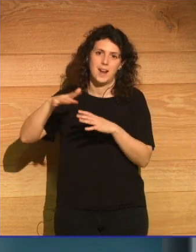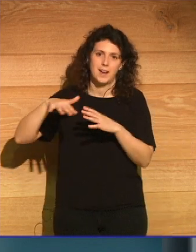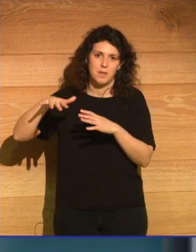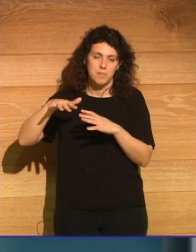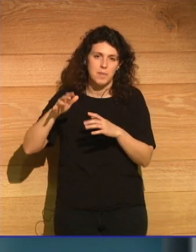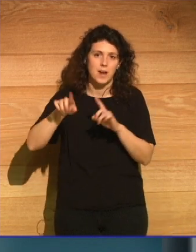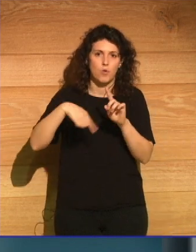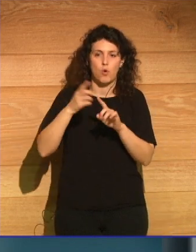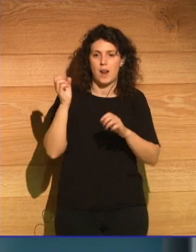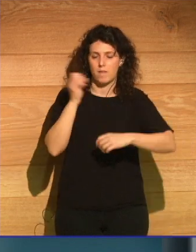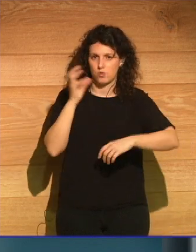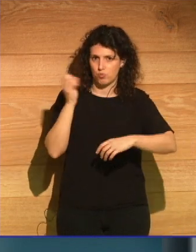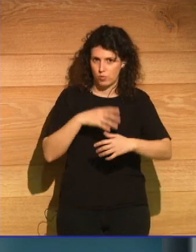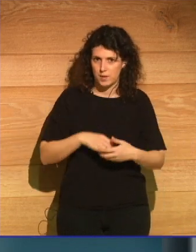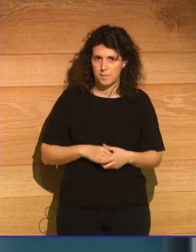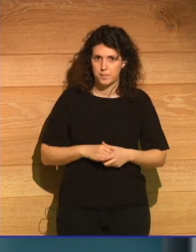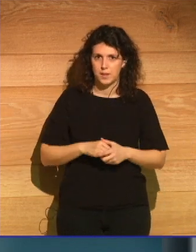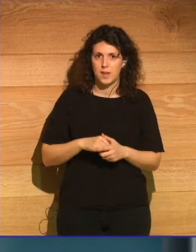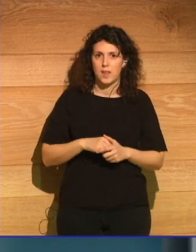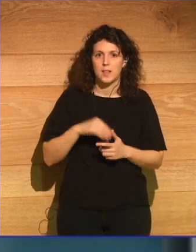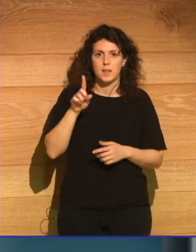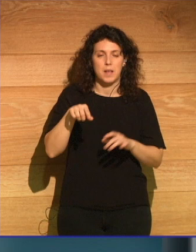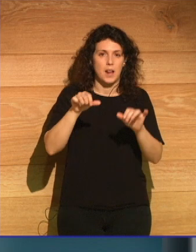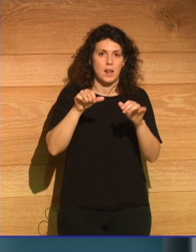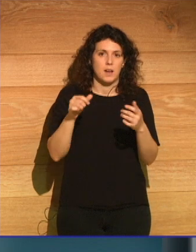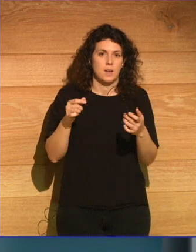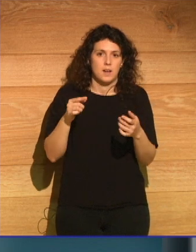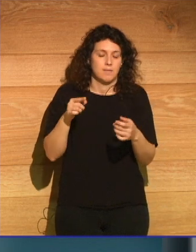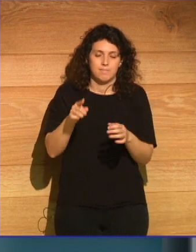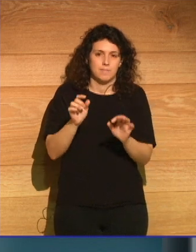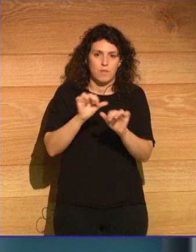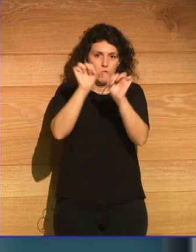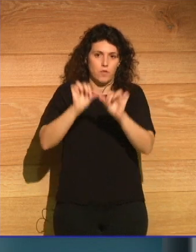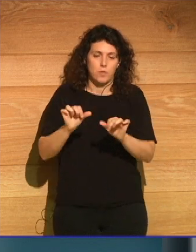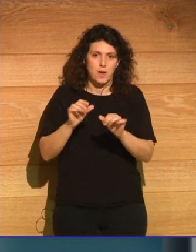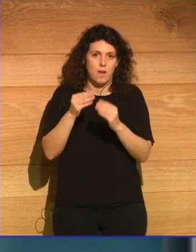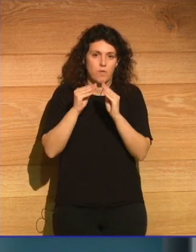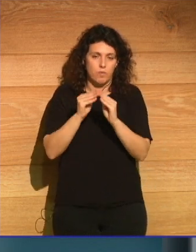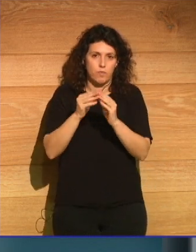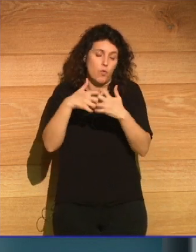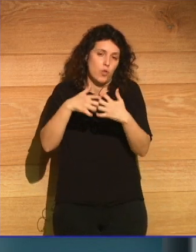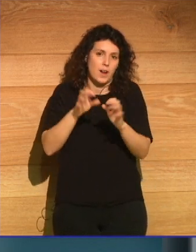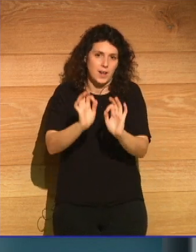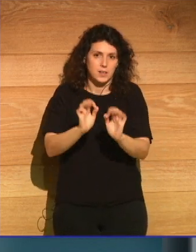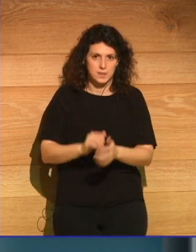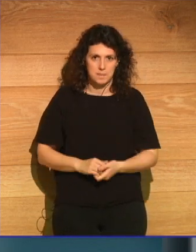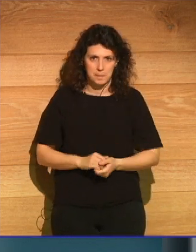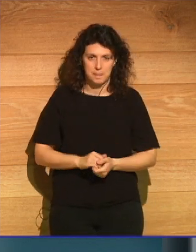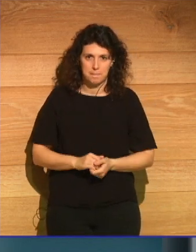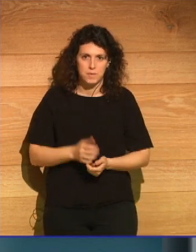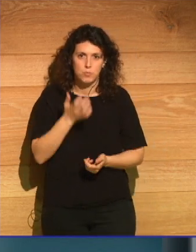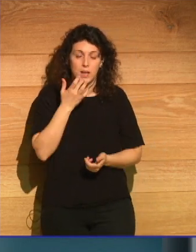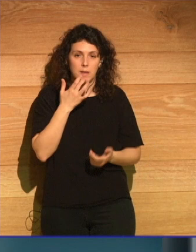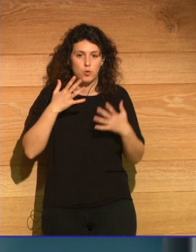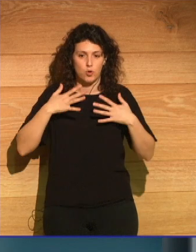basura. Y la manera en la que funciona esto es que, por ejemplo, el